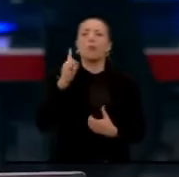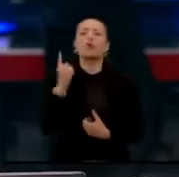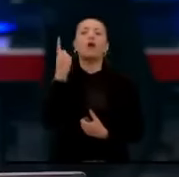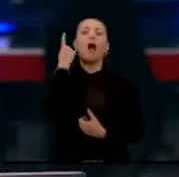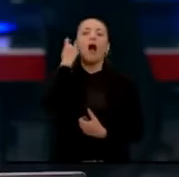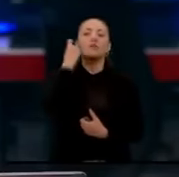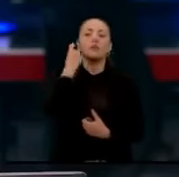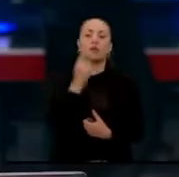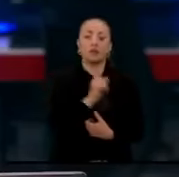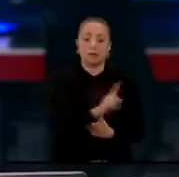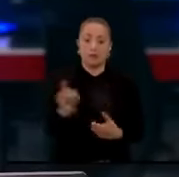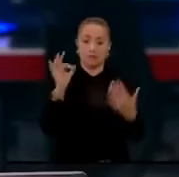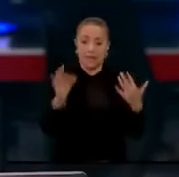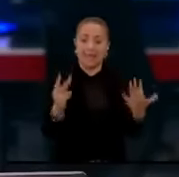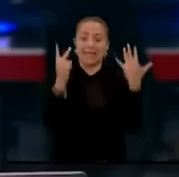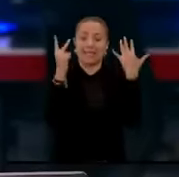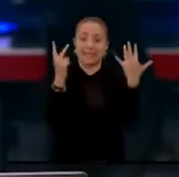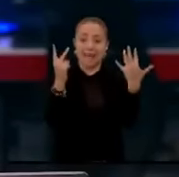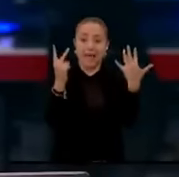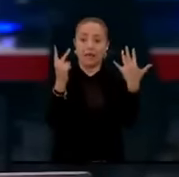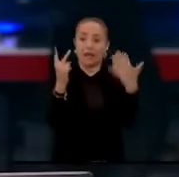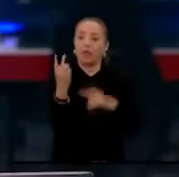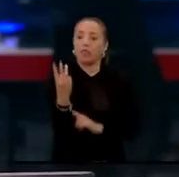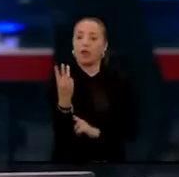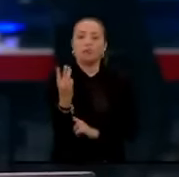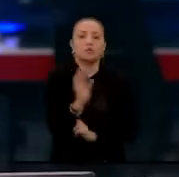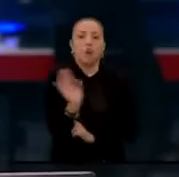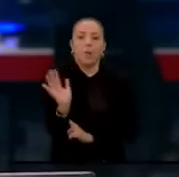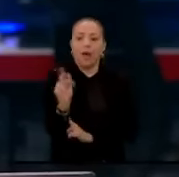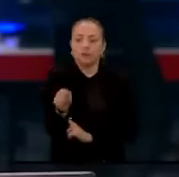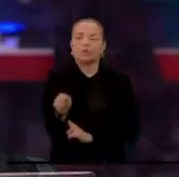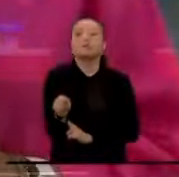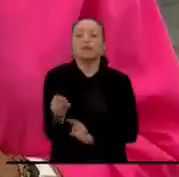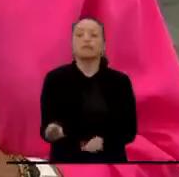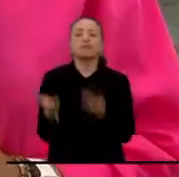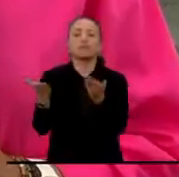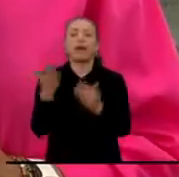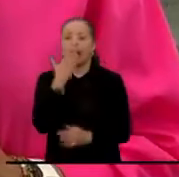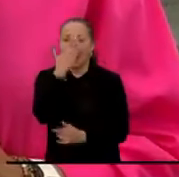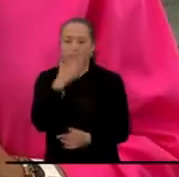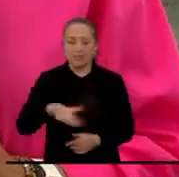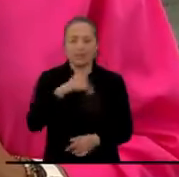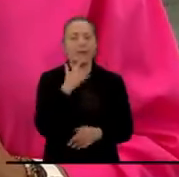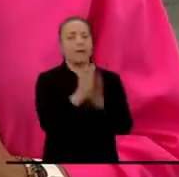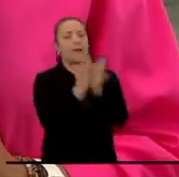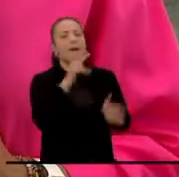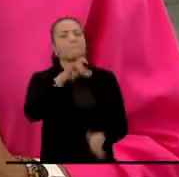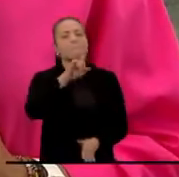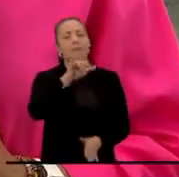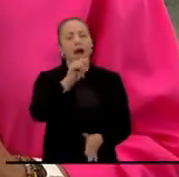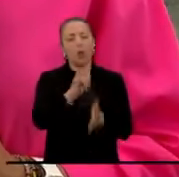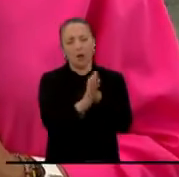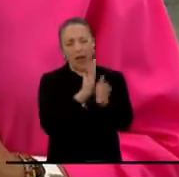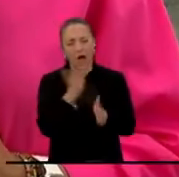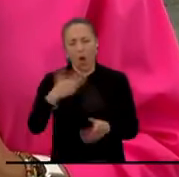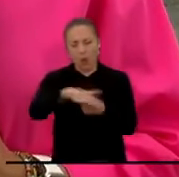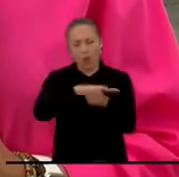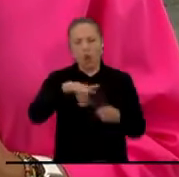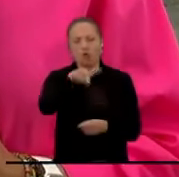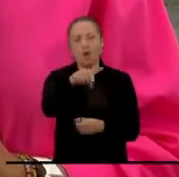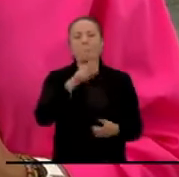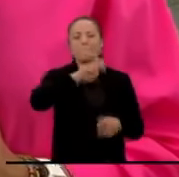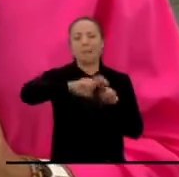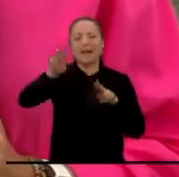tres de siete estaciones que prestan su servicio en la ciudad. Paula Bernal, ¿cuál es el panorama hoy en la capital de Caldas y qué dice